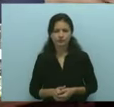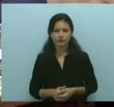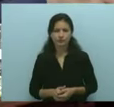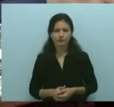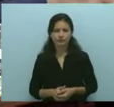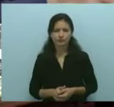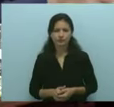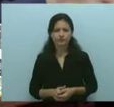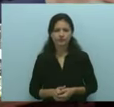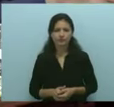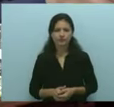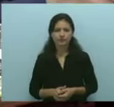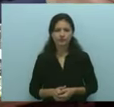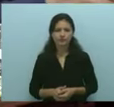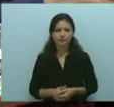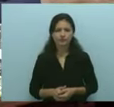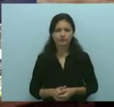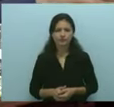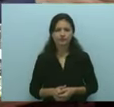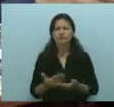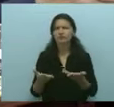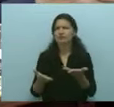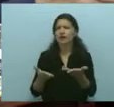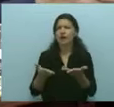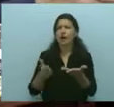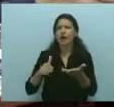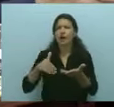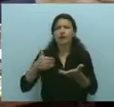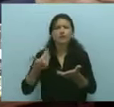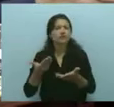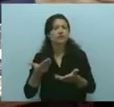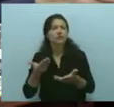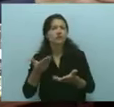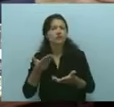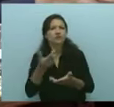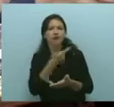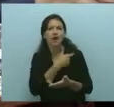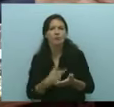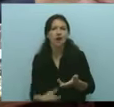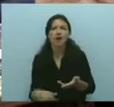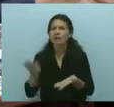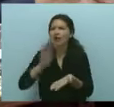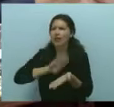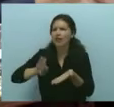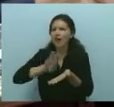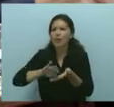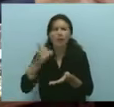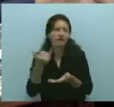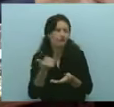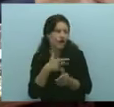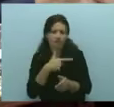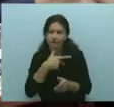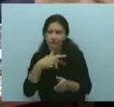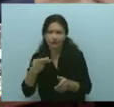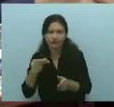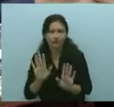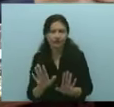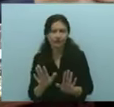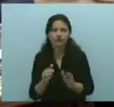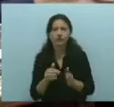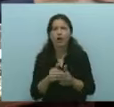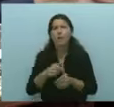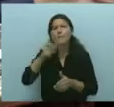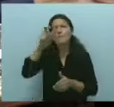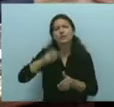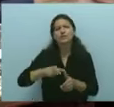y se termina esto de compensar años de aportes por años de edad y que las personas se